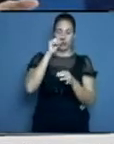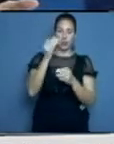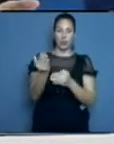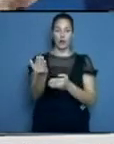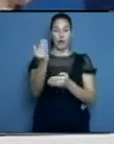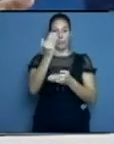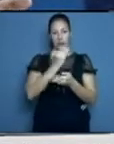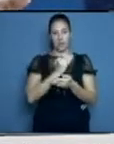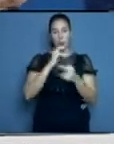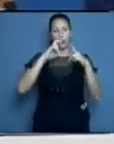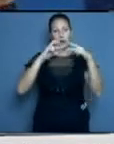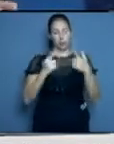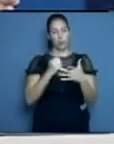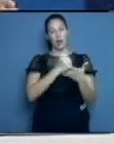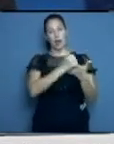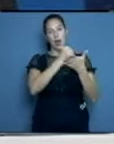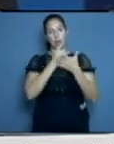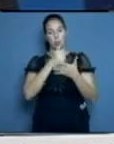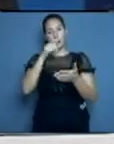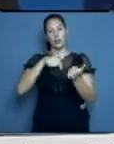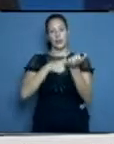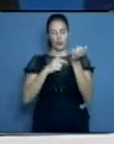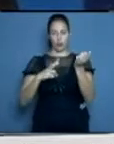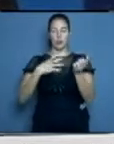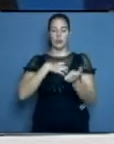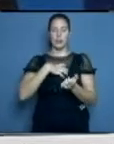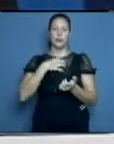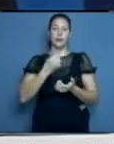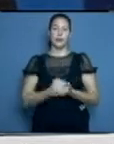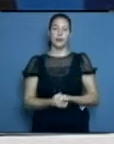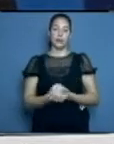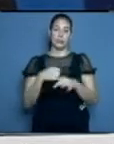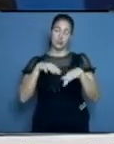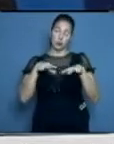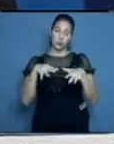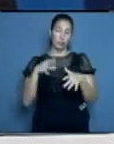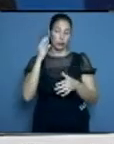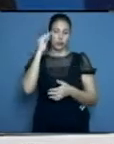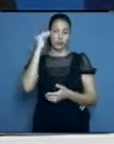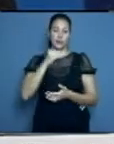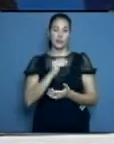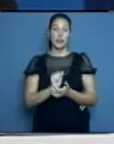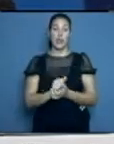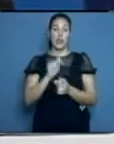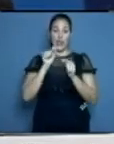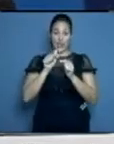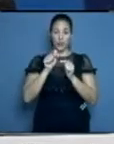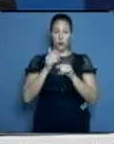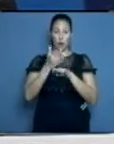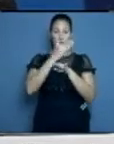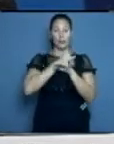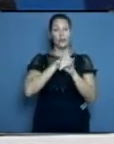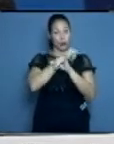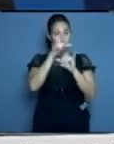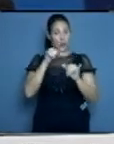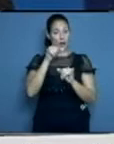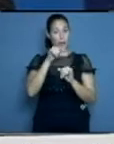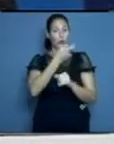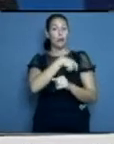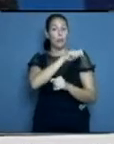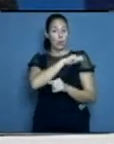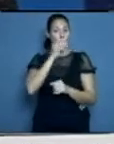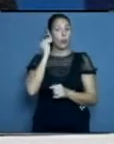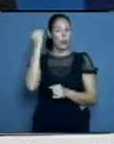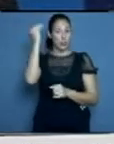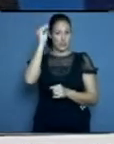la situación de la COVID en la provincia. Queríamos dar esta información porque creemos que es importante que el pueblo ordinero